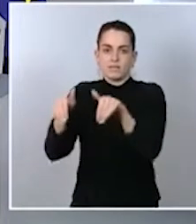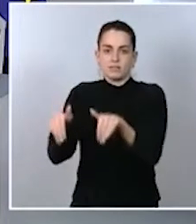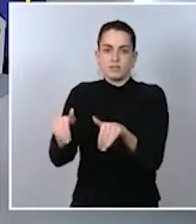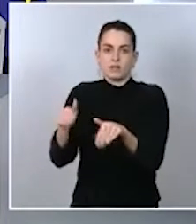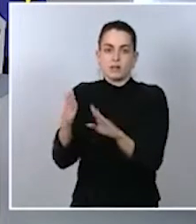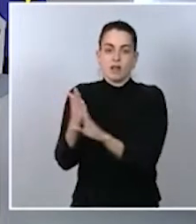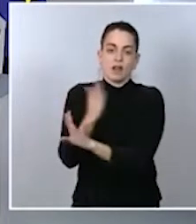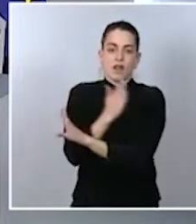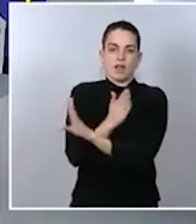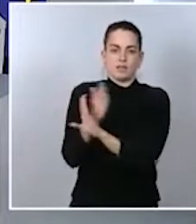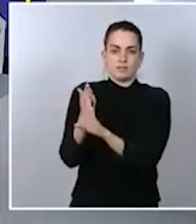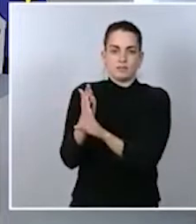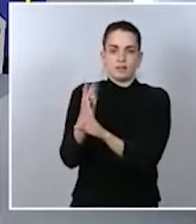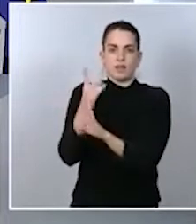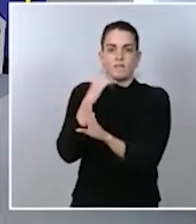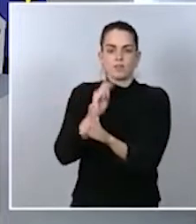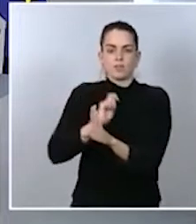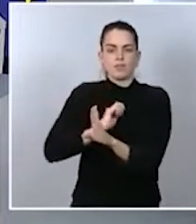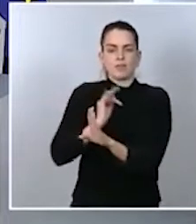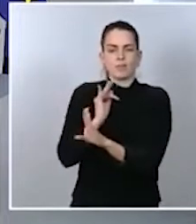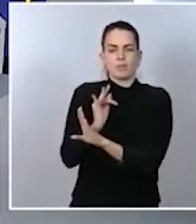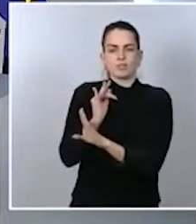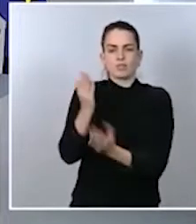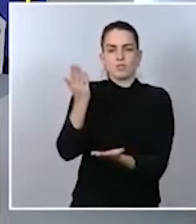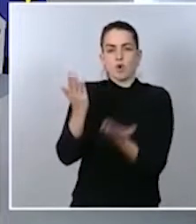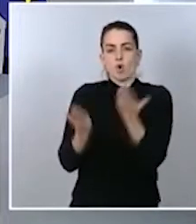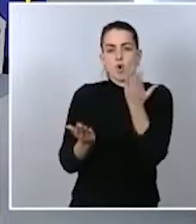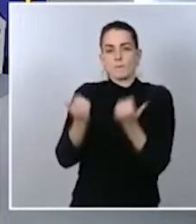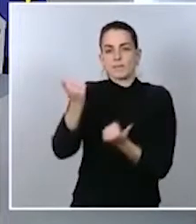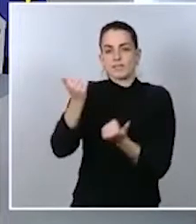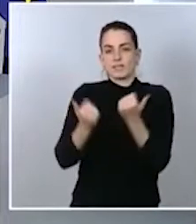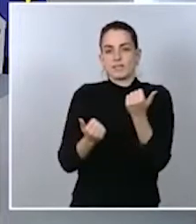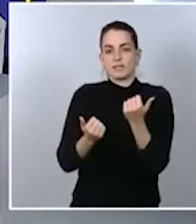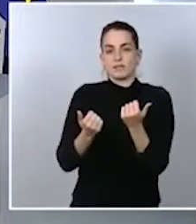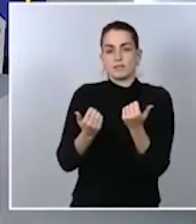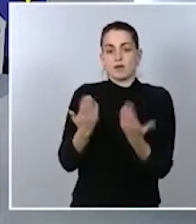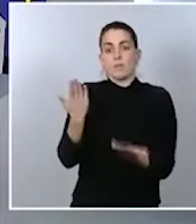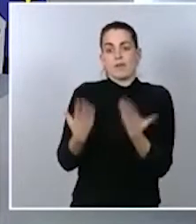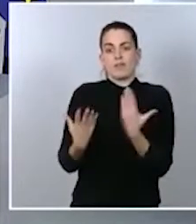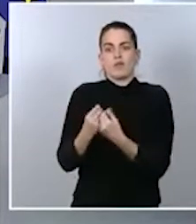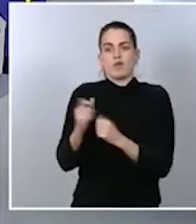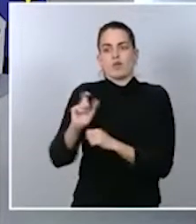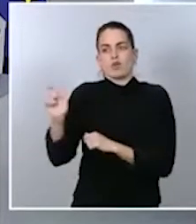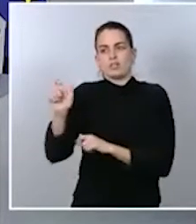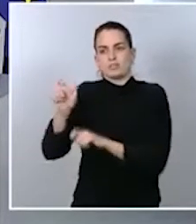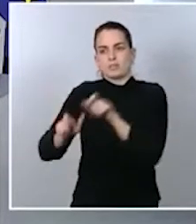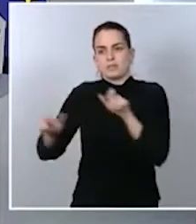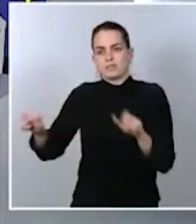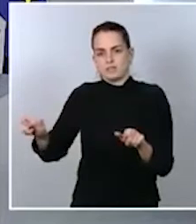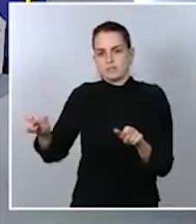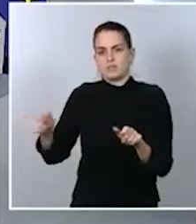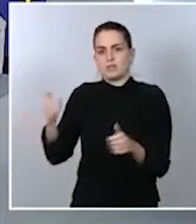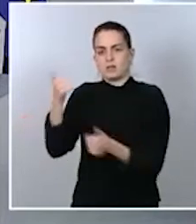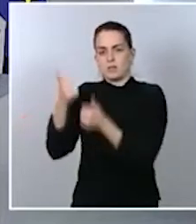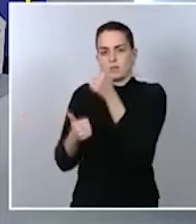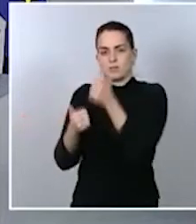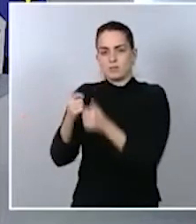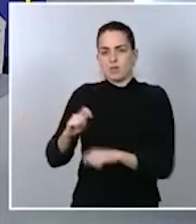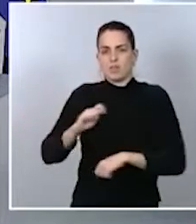usted cierta ventaja competitiva respecto a sus competidores electorales al favorecer la visibilidad que le